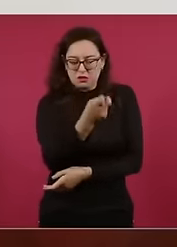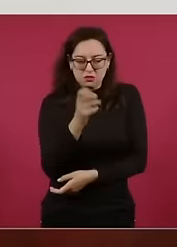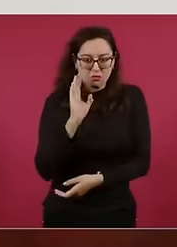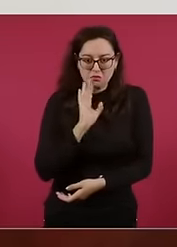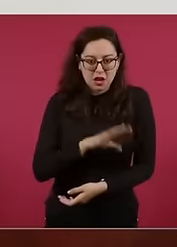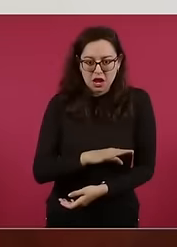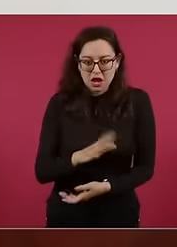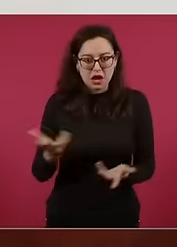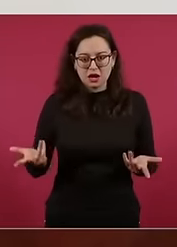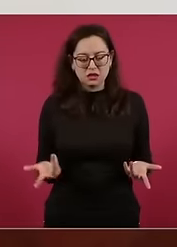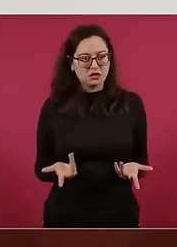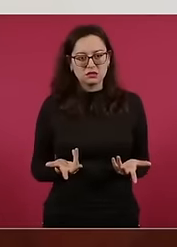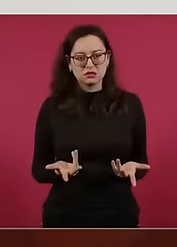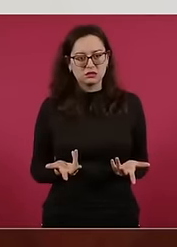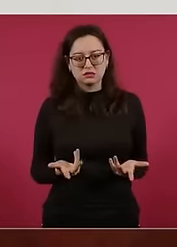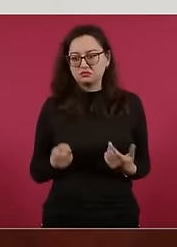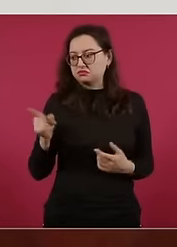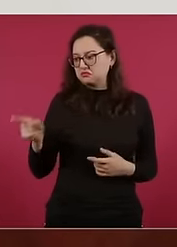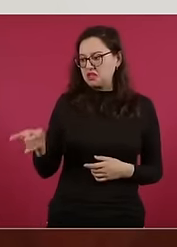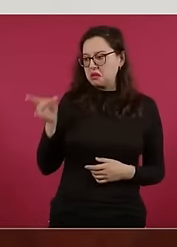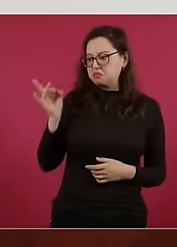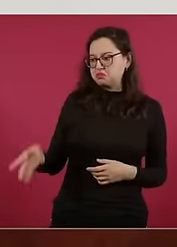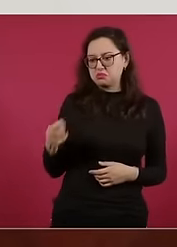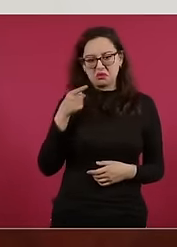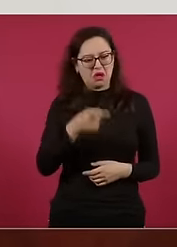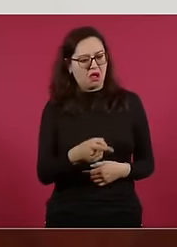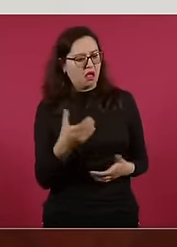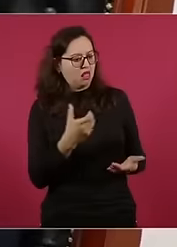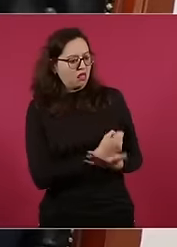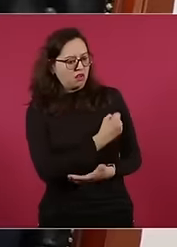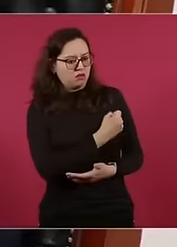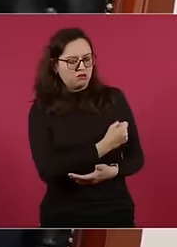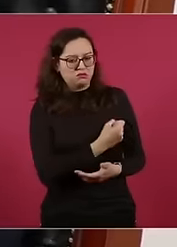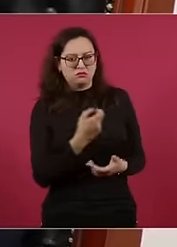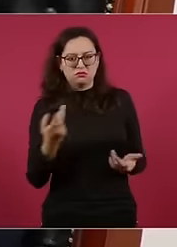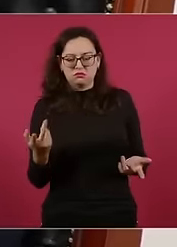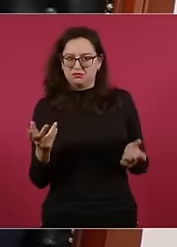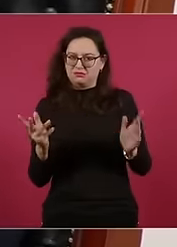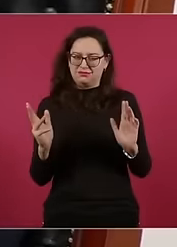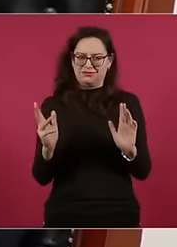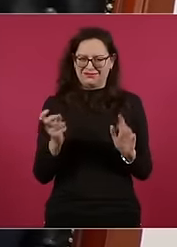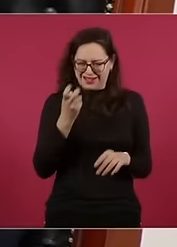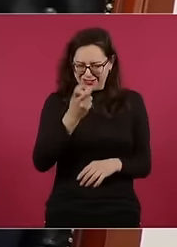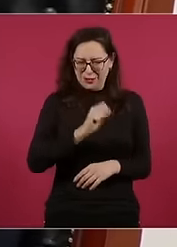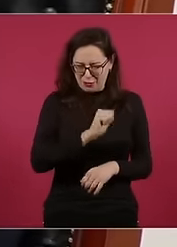dando perdedor o ganador a un candidato de otro país. Entonces,